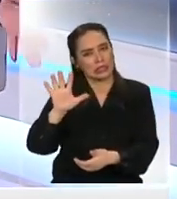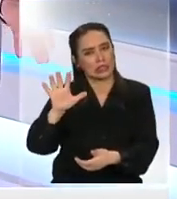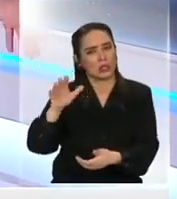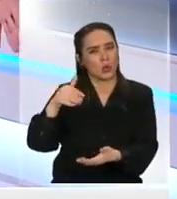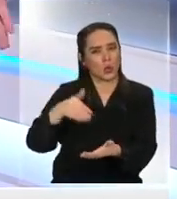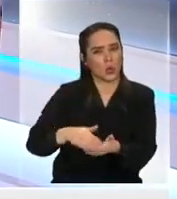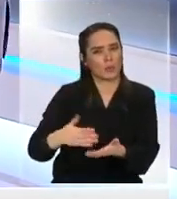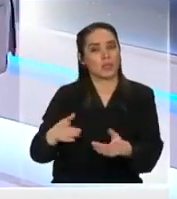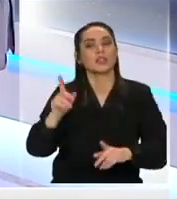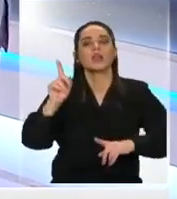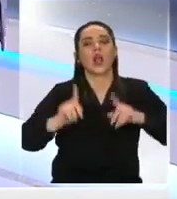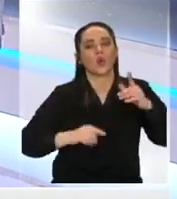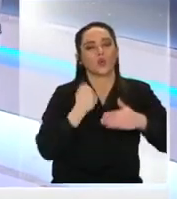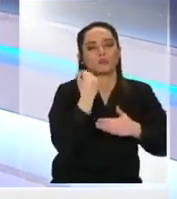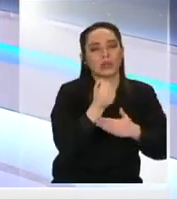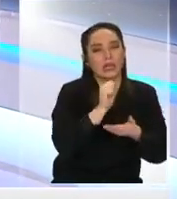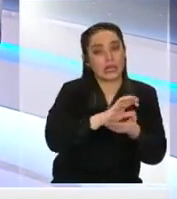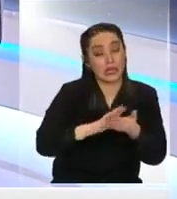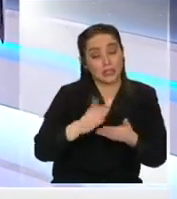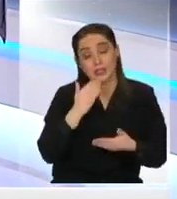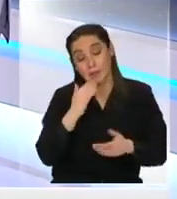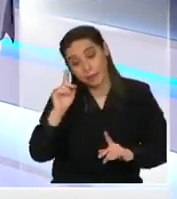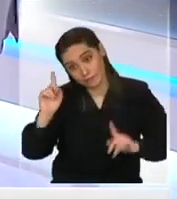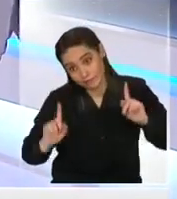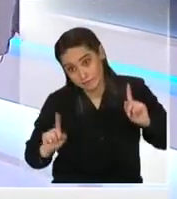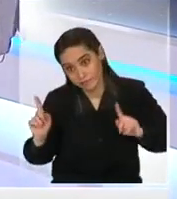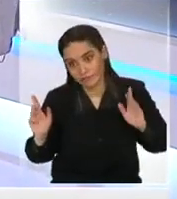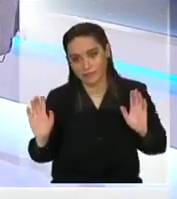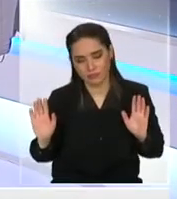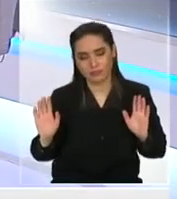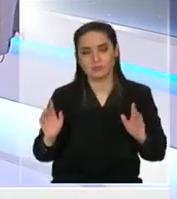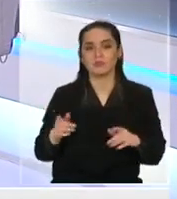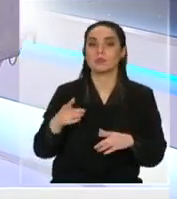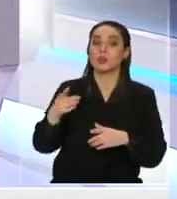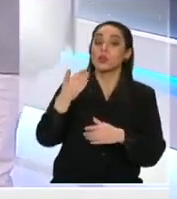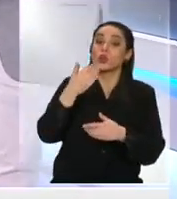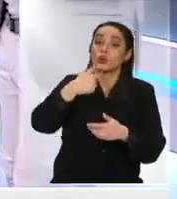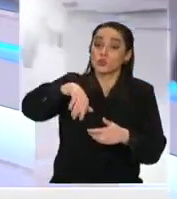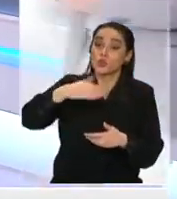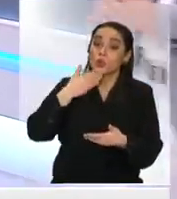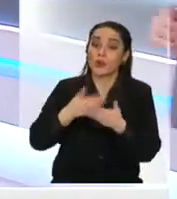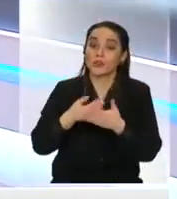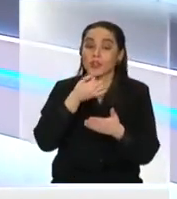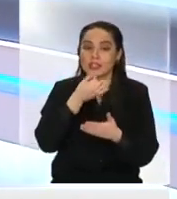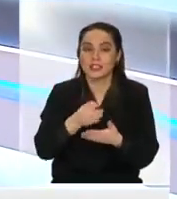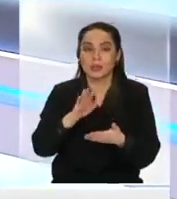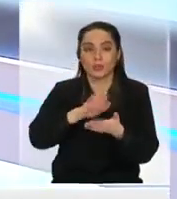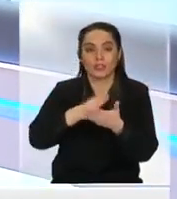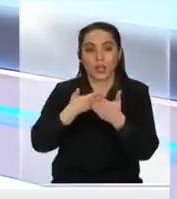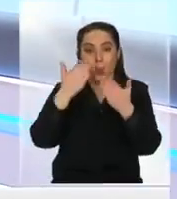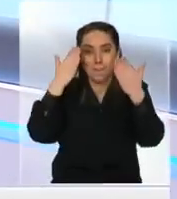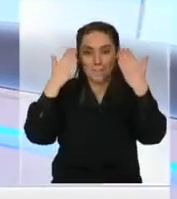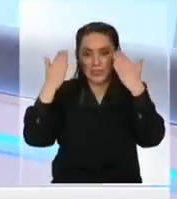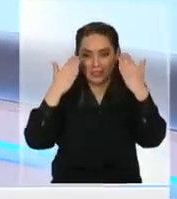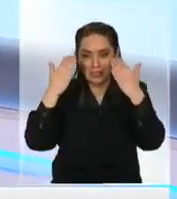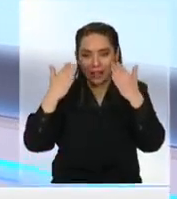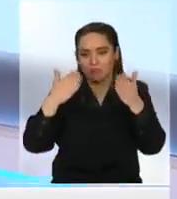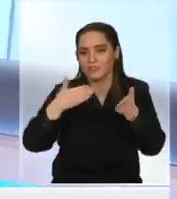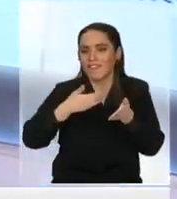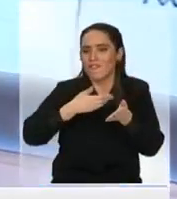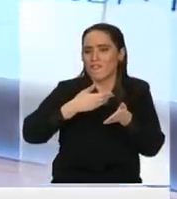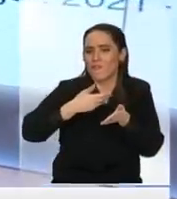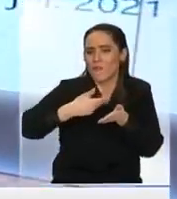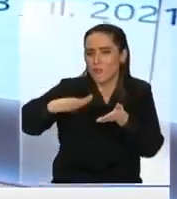que hay otros que son solidarios que lo hacen gratis cuando nosotros hablamos de incorporar estas fases de la salud mental que hoy día están absolutamente fuera